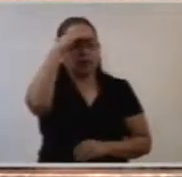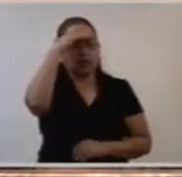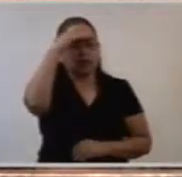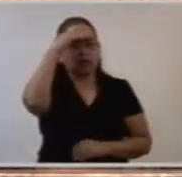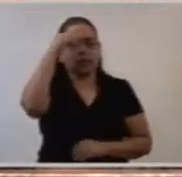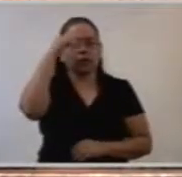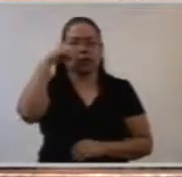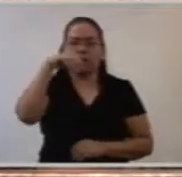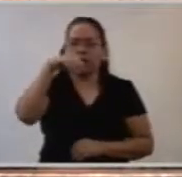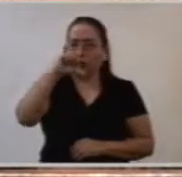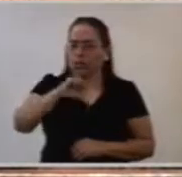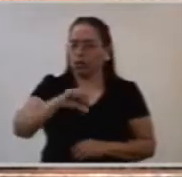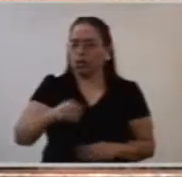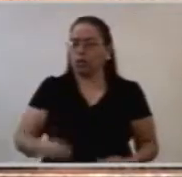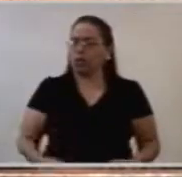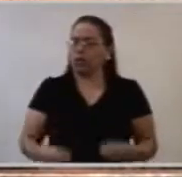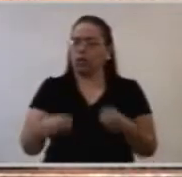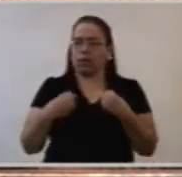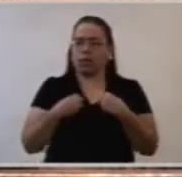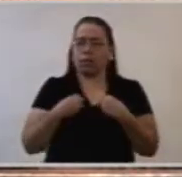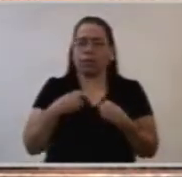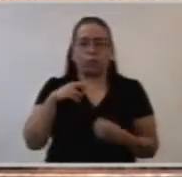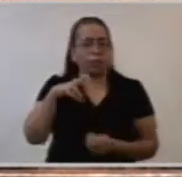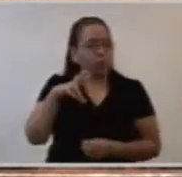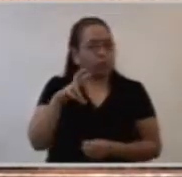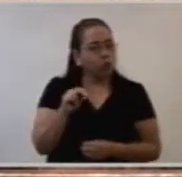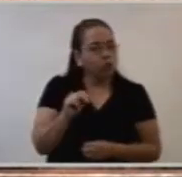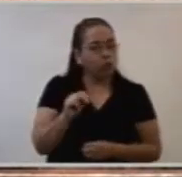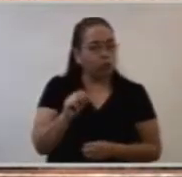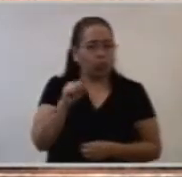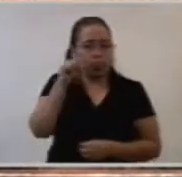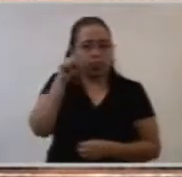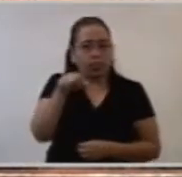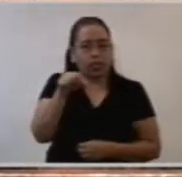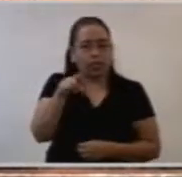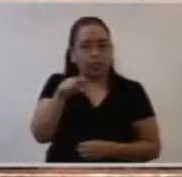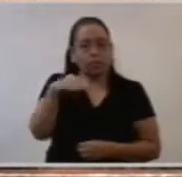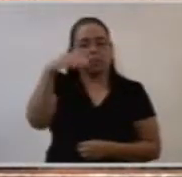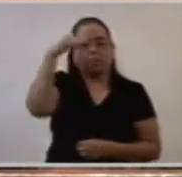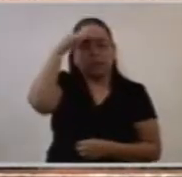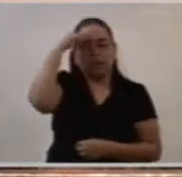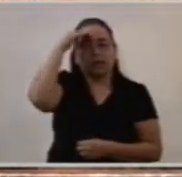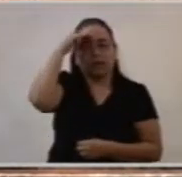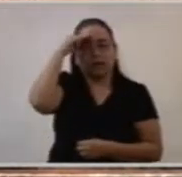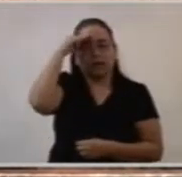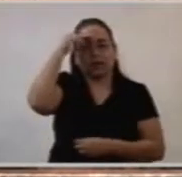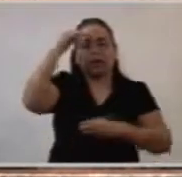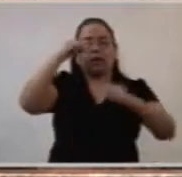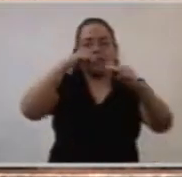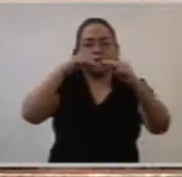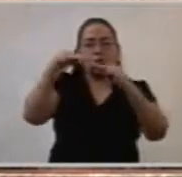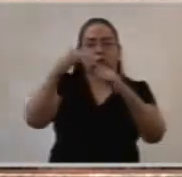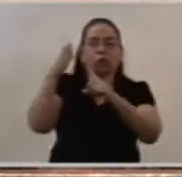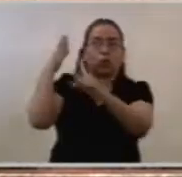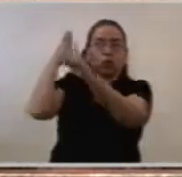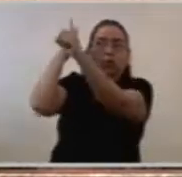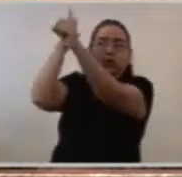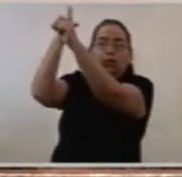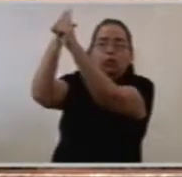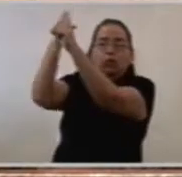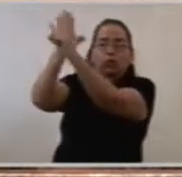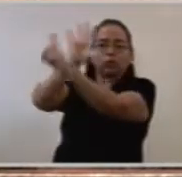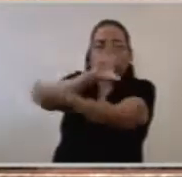de este mundo, sino a pensar también en el cielo, porque la Iglesia